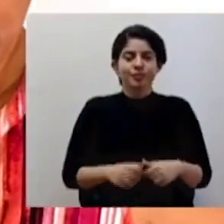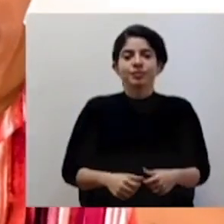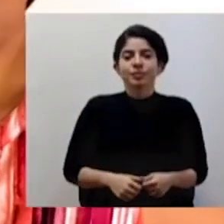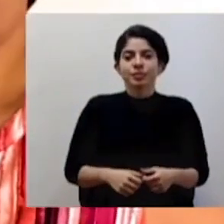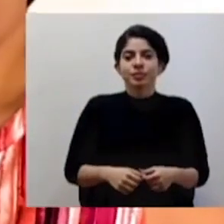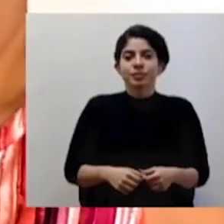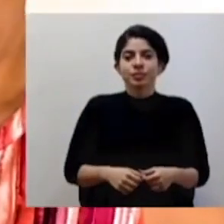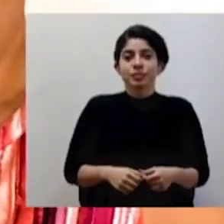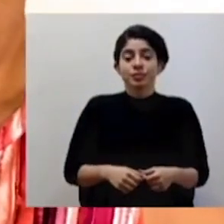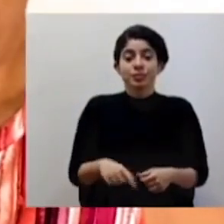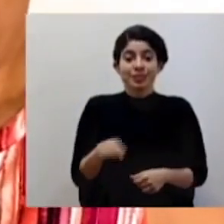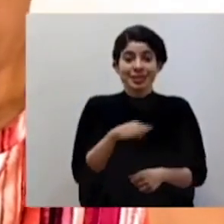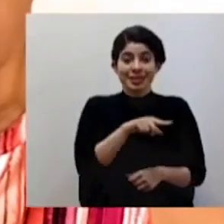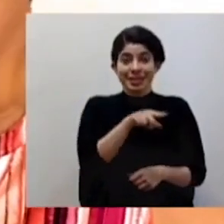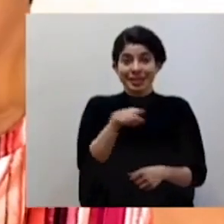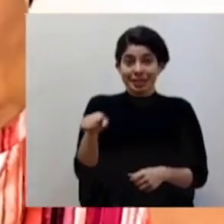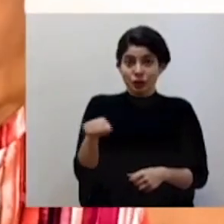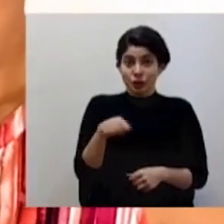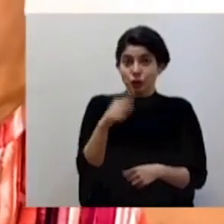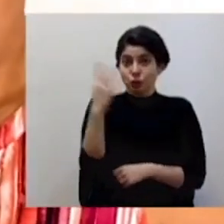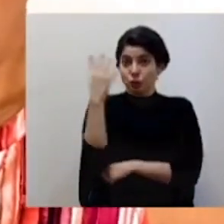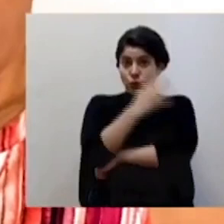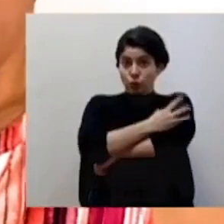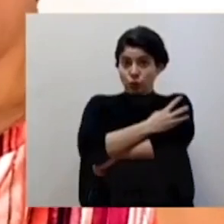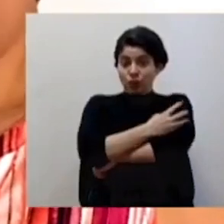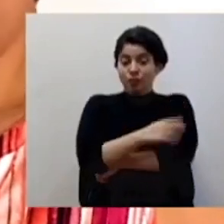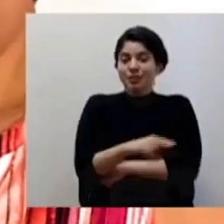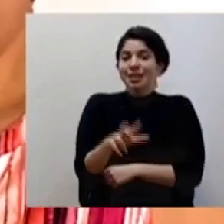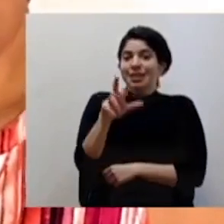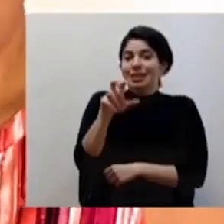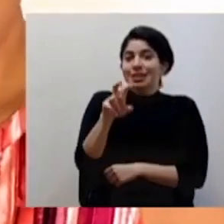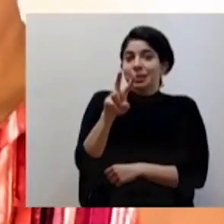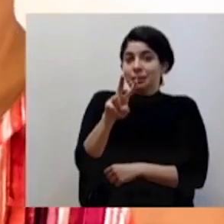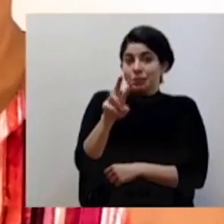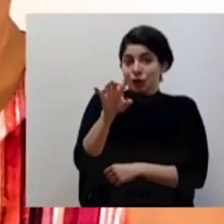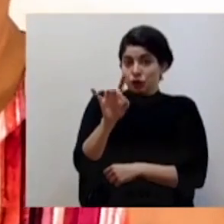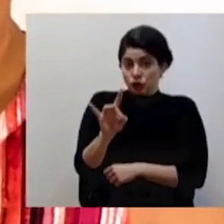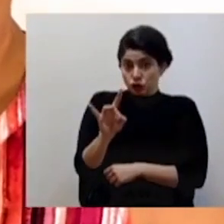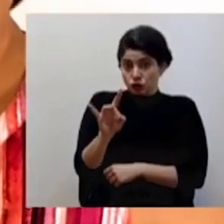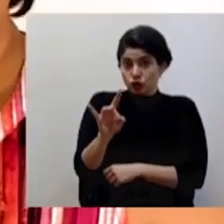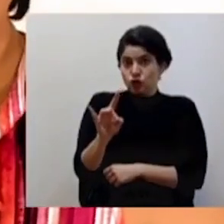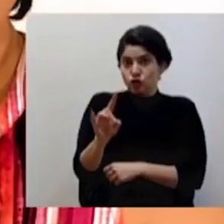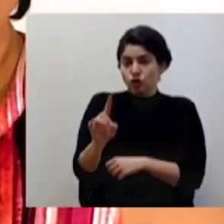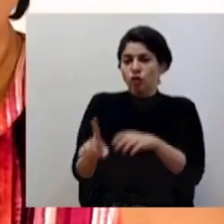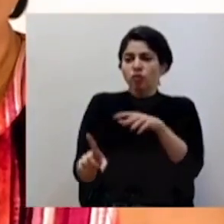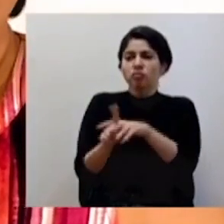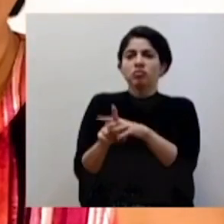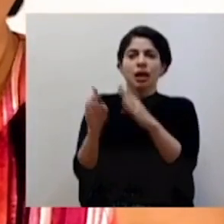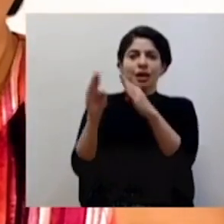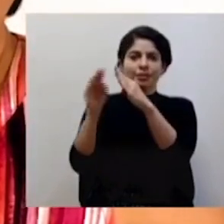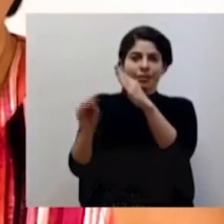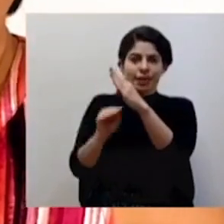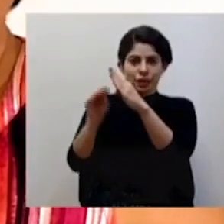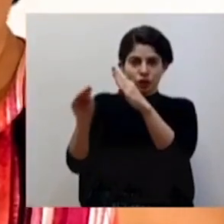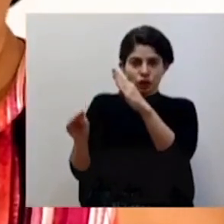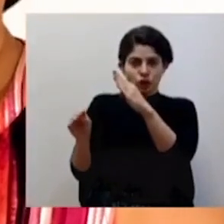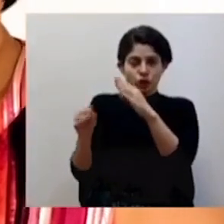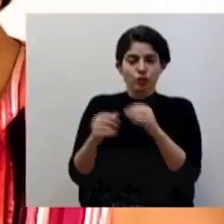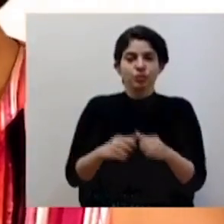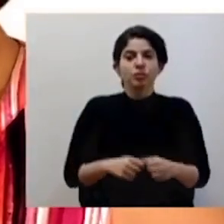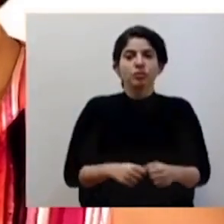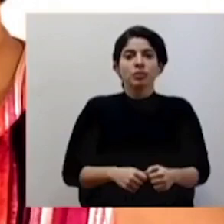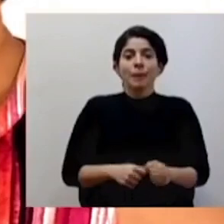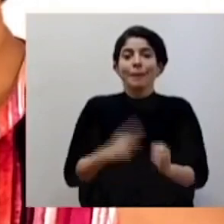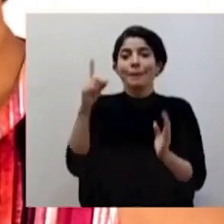De estos cuatro días, 328 casos se registraron por nexo epidemiológico